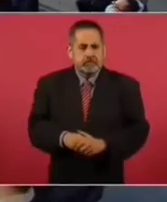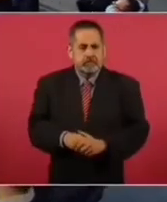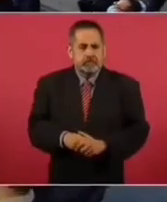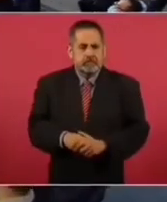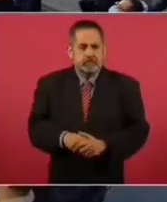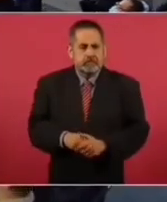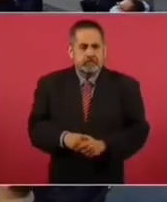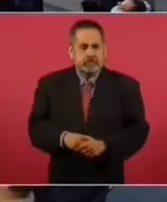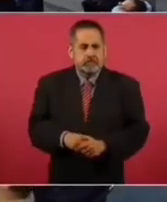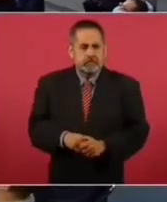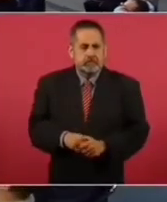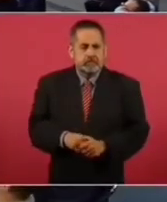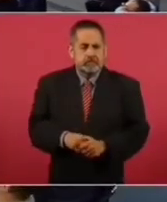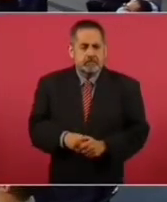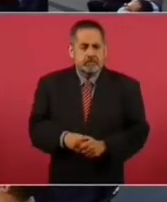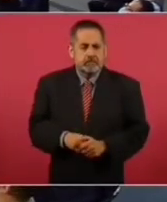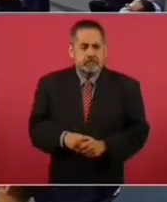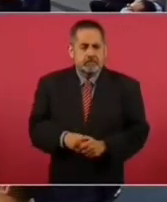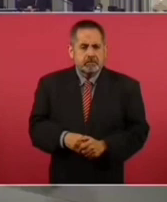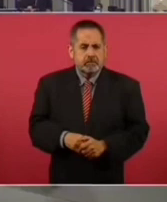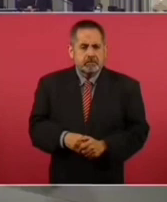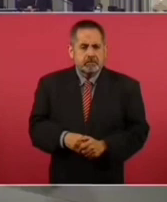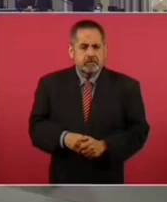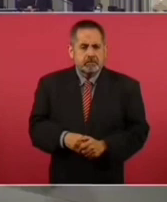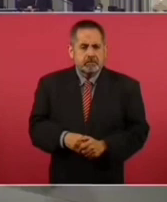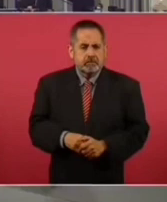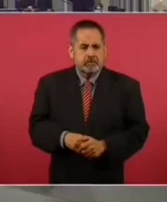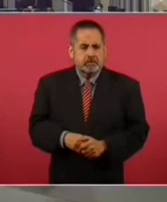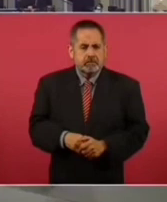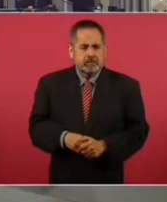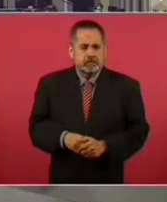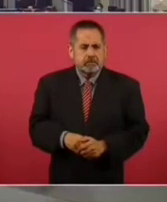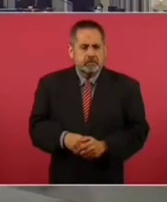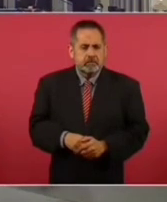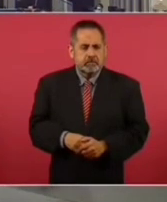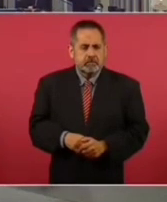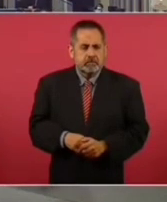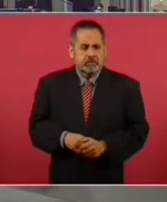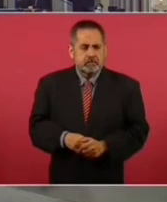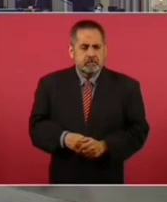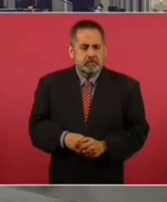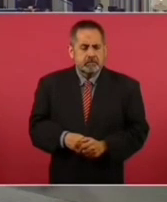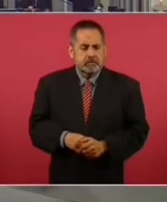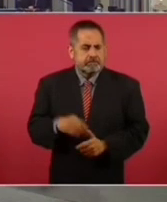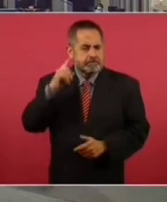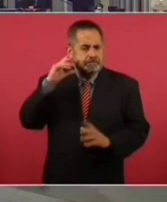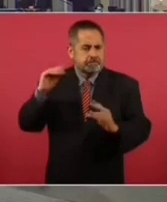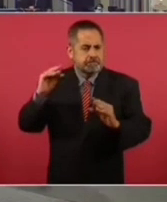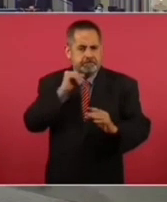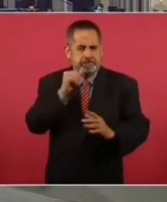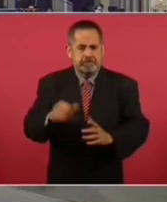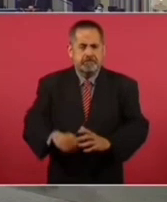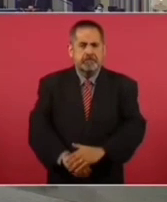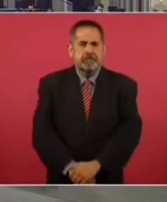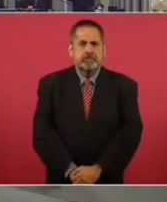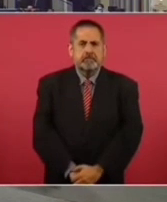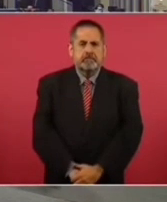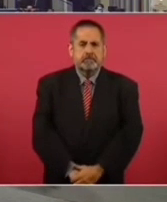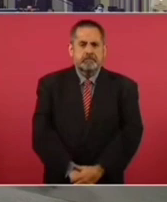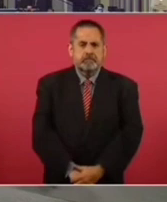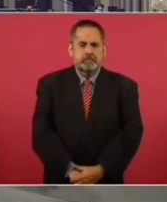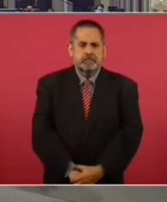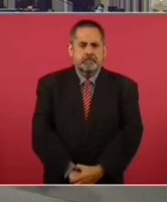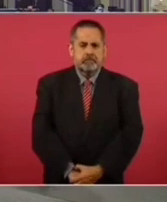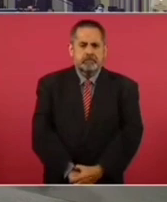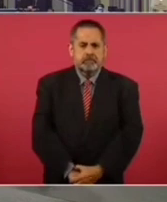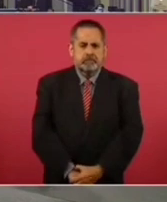ausentado de sus conferencias, ando a salto de mata como un delincuente, presidente. Recibí una llamada